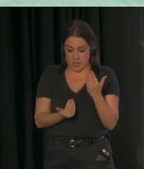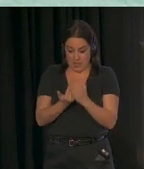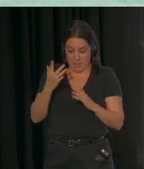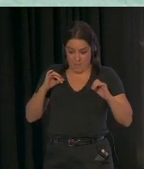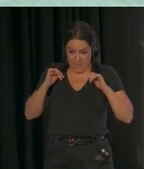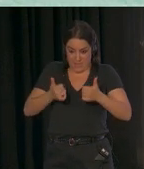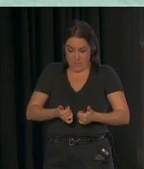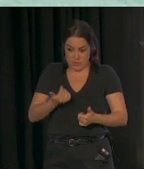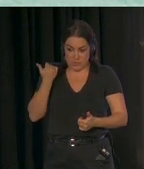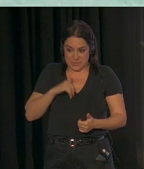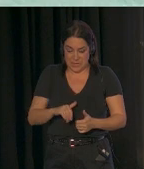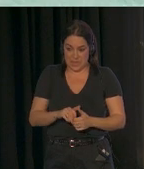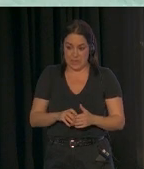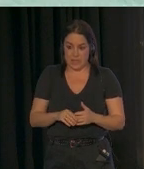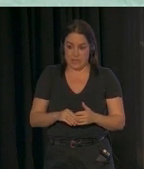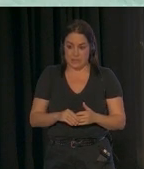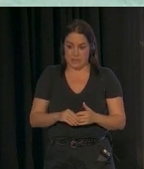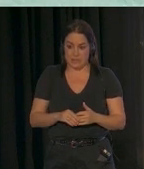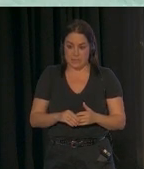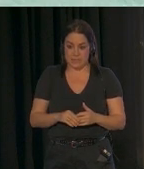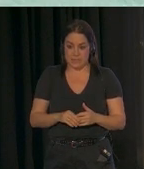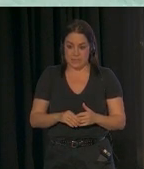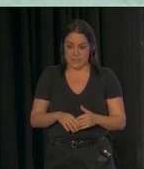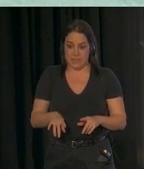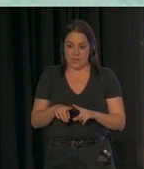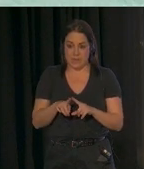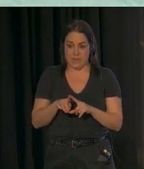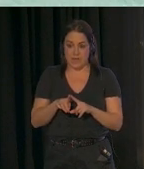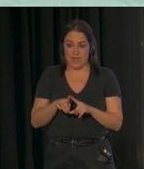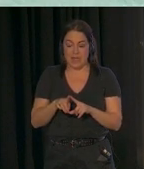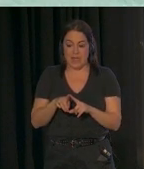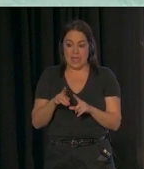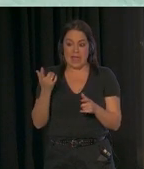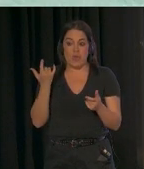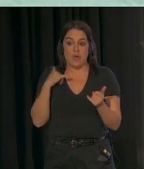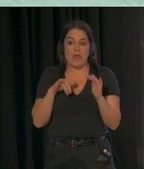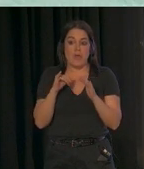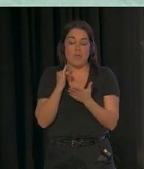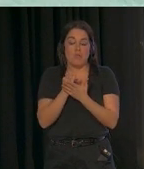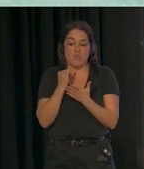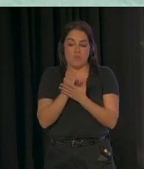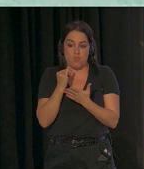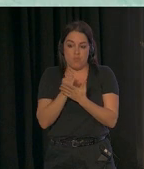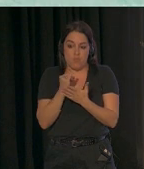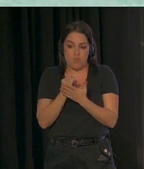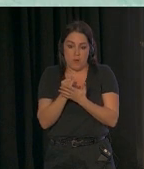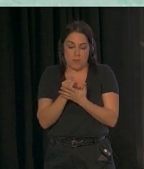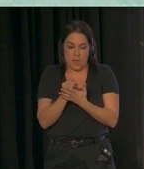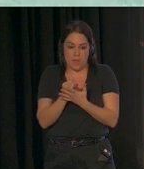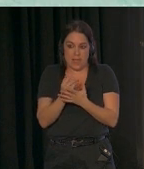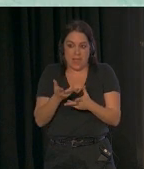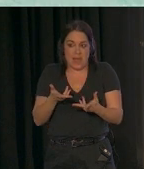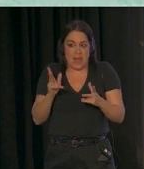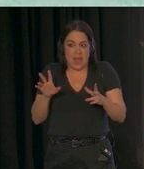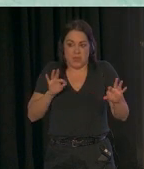con un ensayo aleatorizado, un ensayo aleatorizado de control,